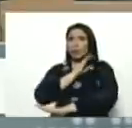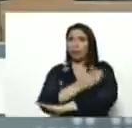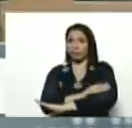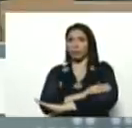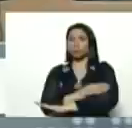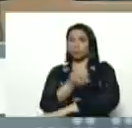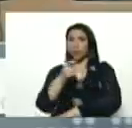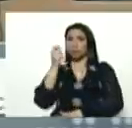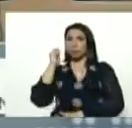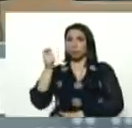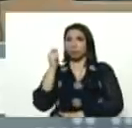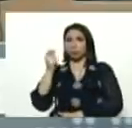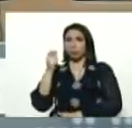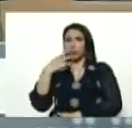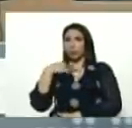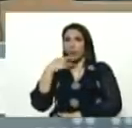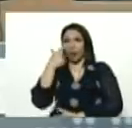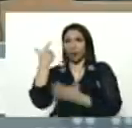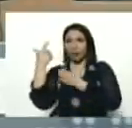mire está la tarjeta roja, Dios dado,